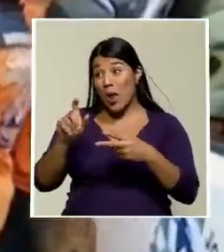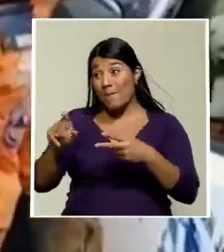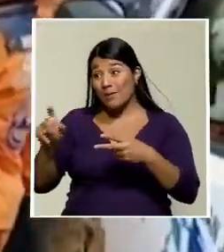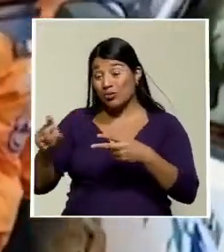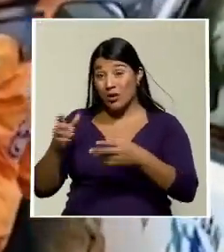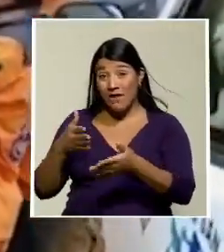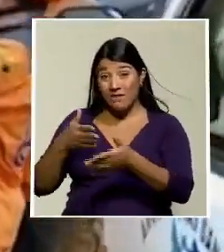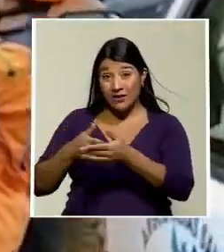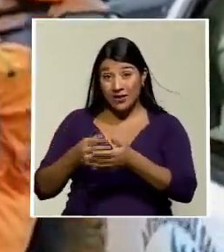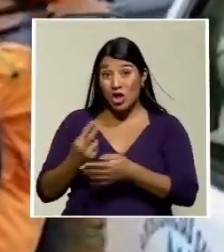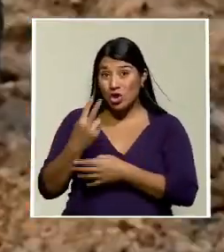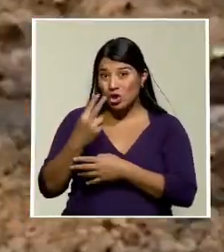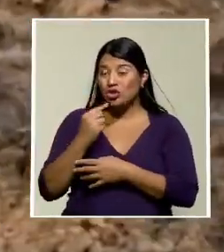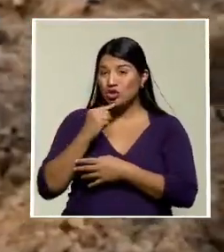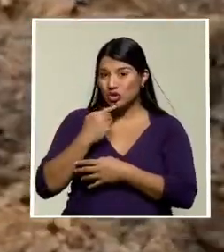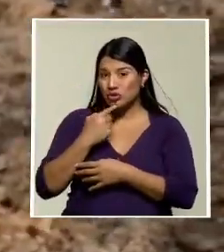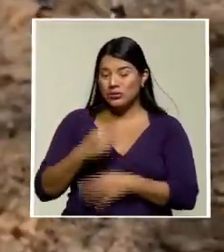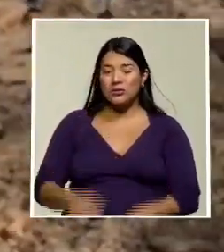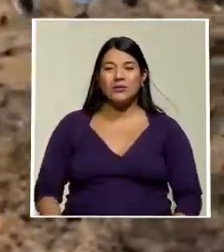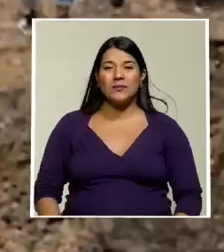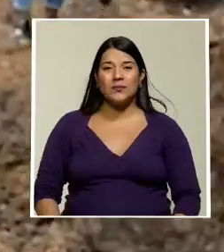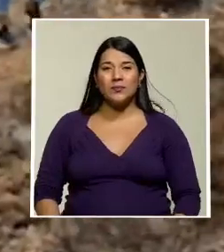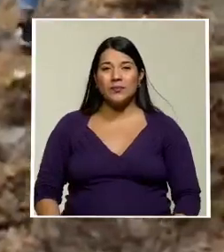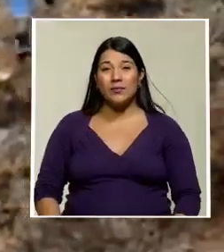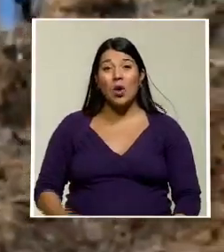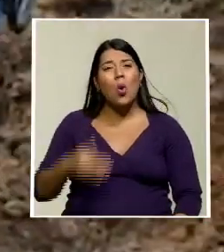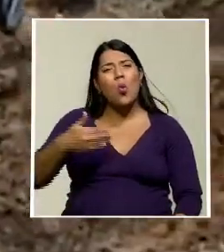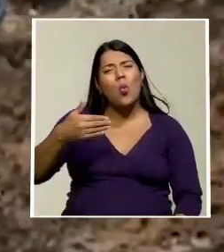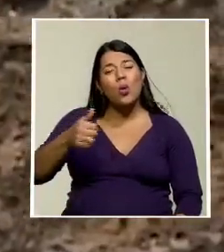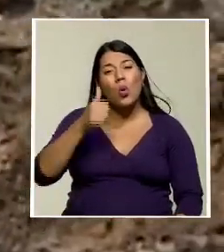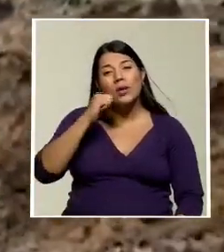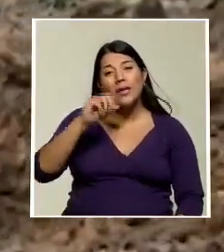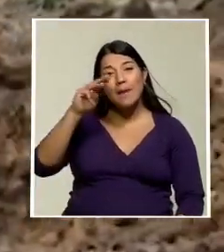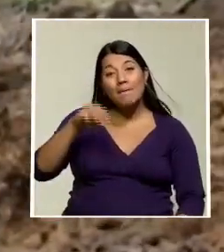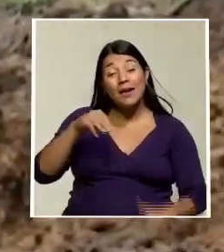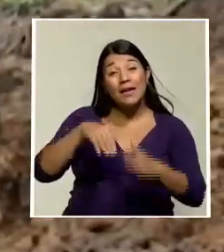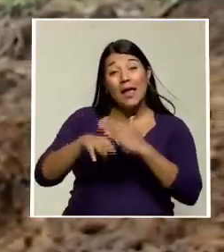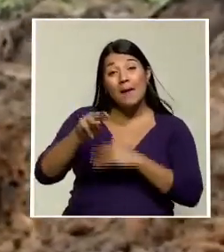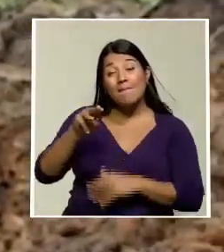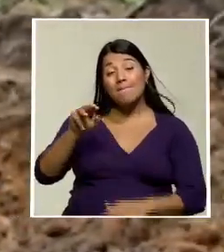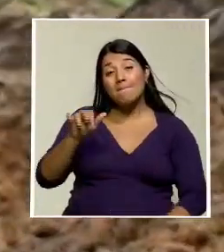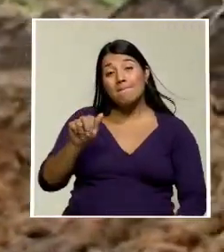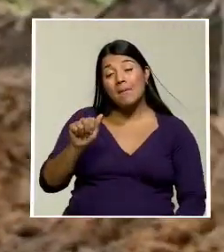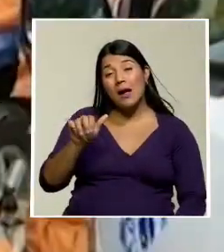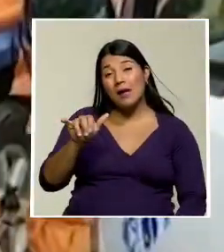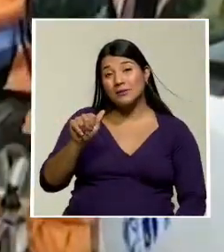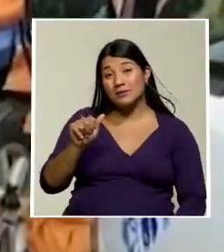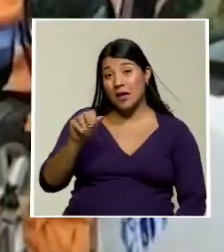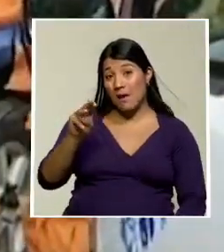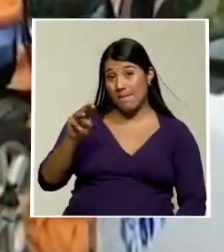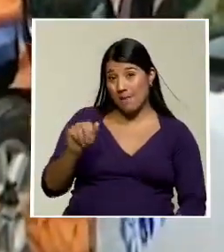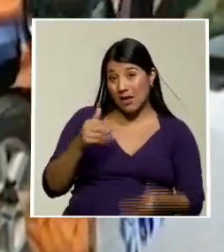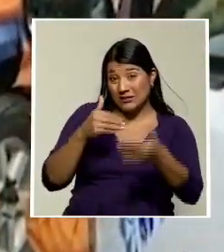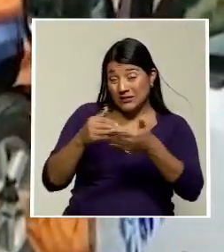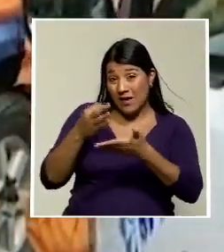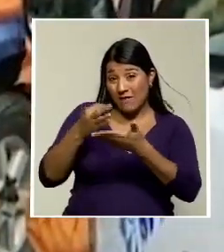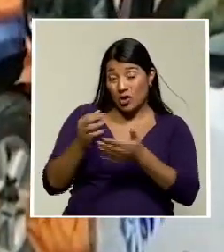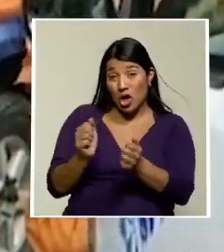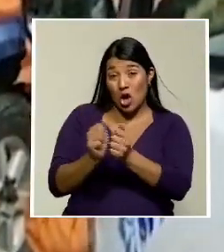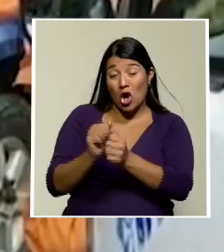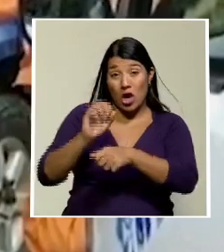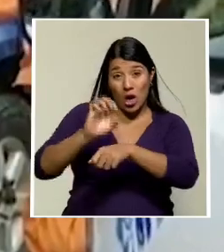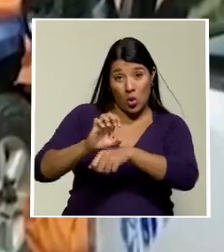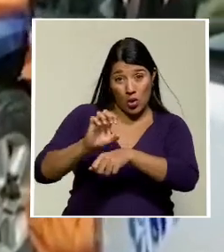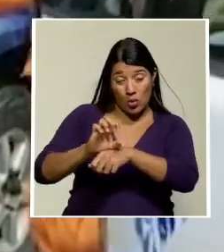heridas dos de ellas de gravedad ha sucedido este martes en la localidad de Mayama al sudoeste del país cerca de la frontera con Ecuador como